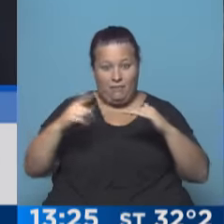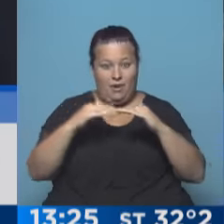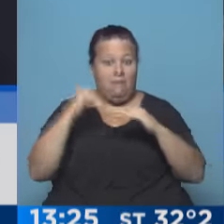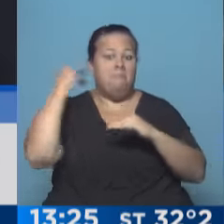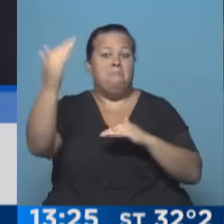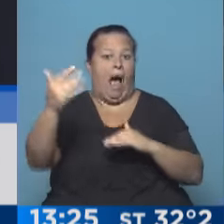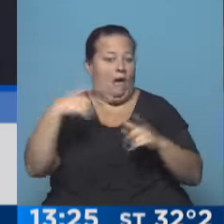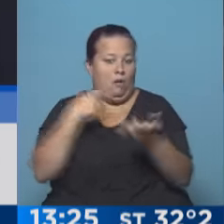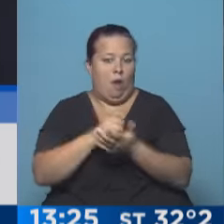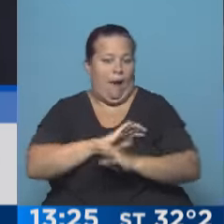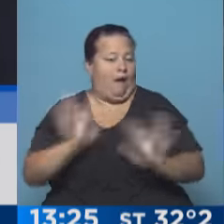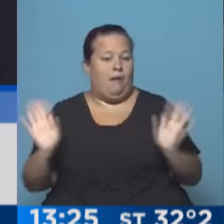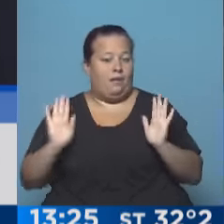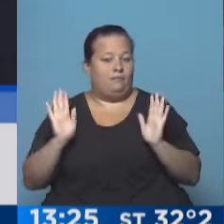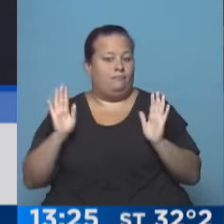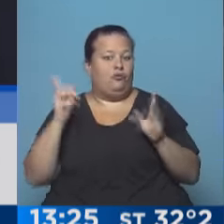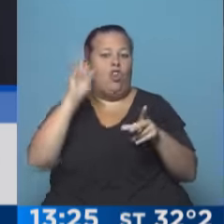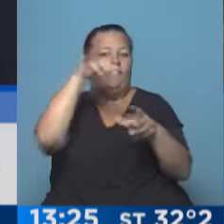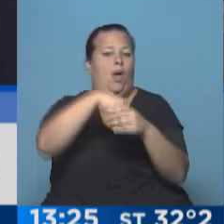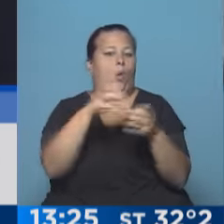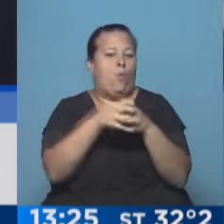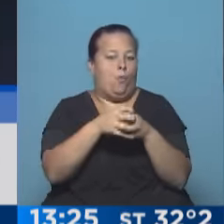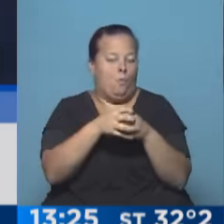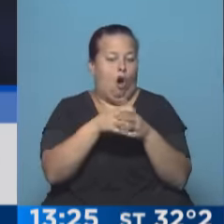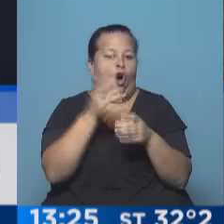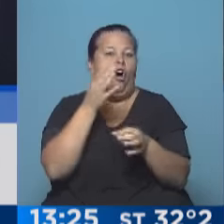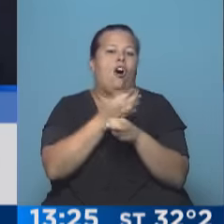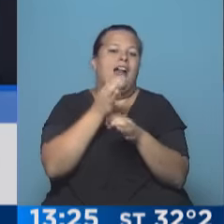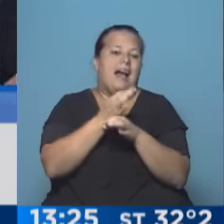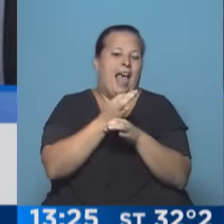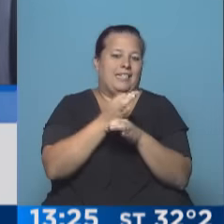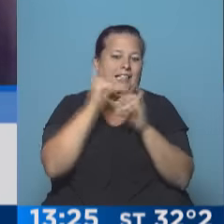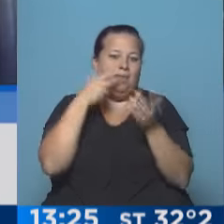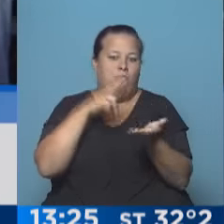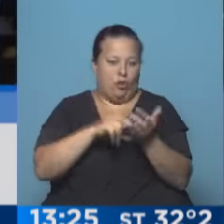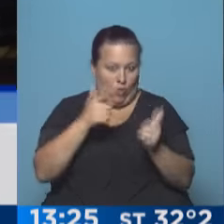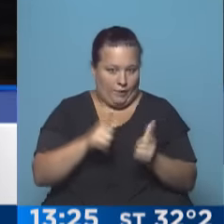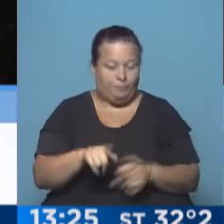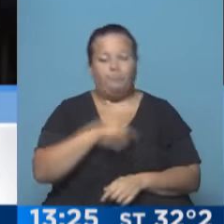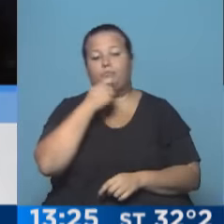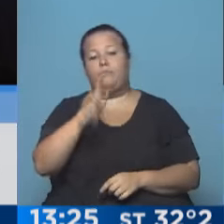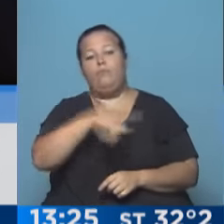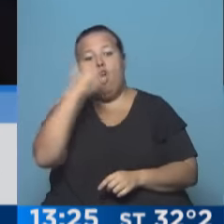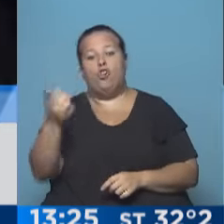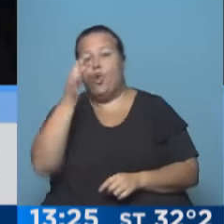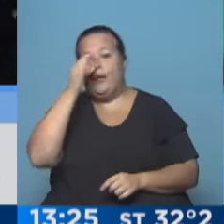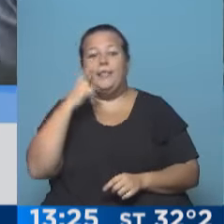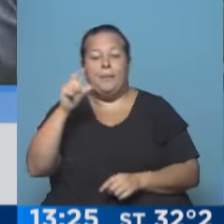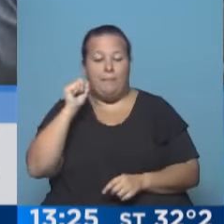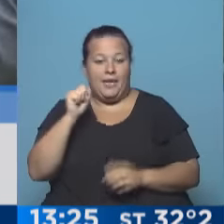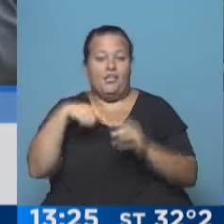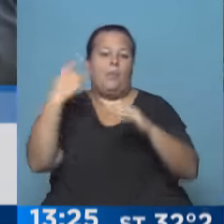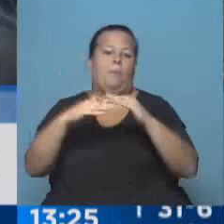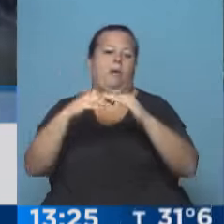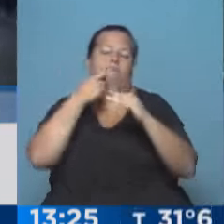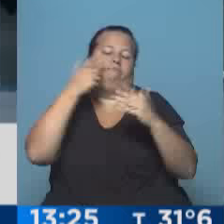dejó de pagar, ya no pertencía a una categoría que estuviera alcanzado por un impuesto. El que tenía 20.000 pesos y pasó a